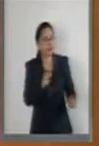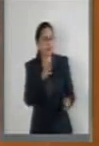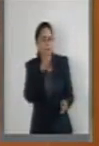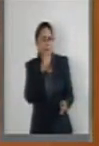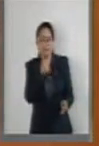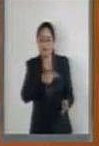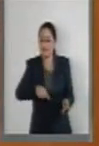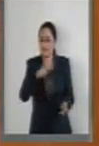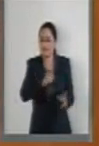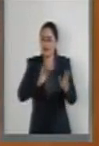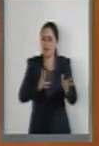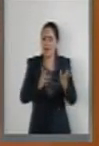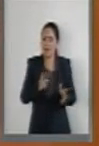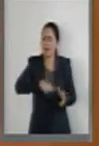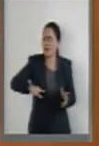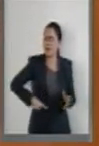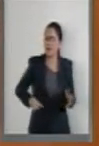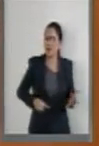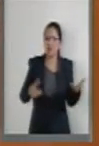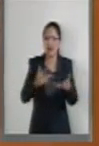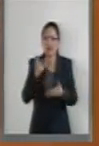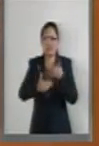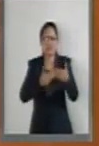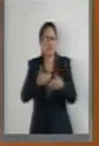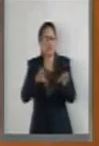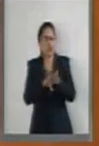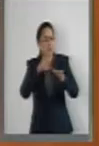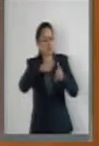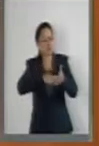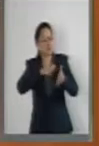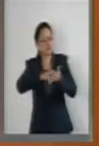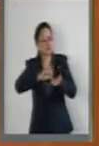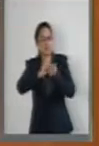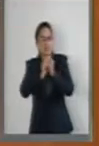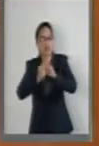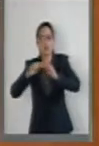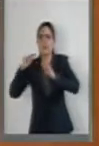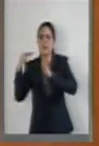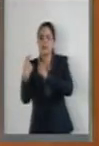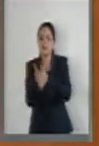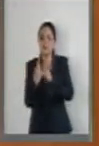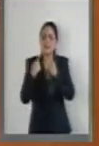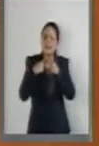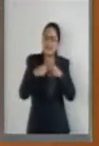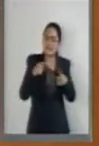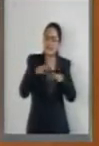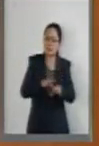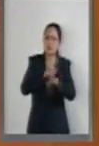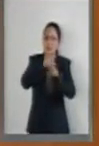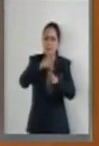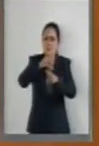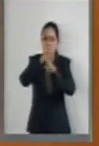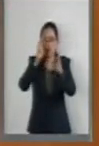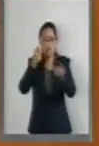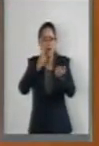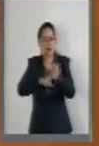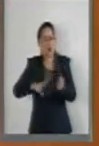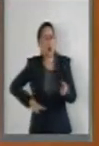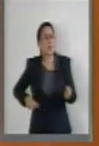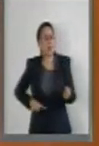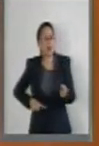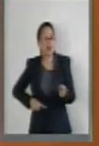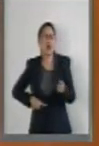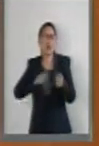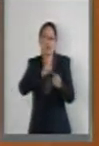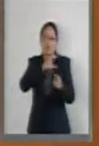Constitución por unanimidad en la Cámara de Diputados y en la Cámara de los Senadores en la 61 Legislatura. Y hoy,